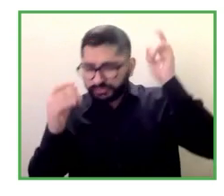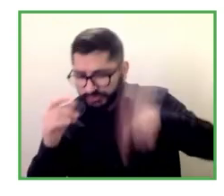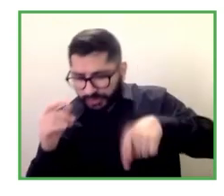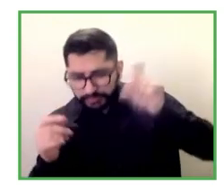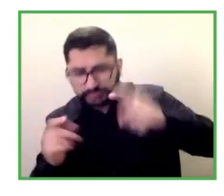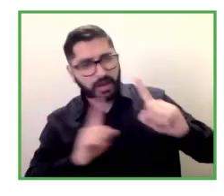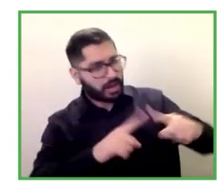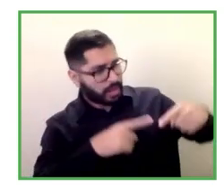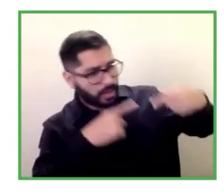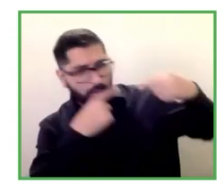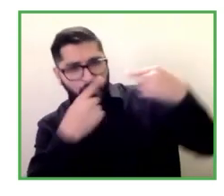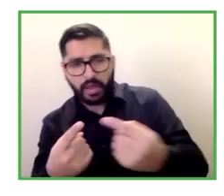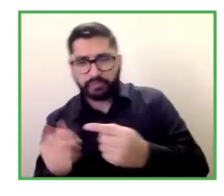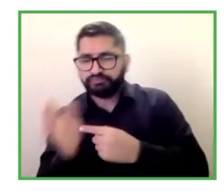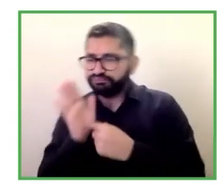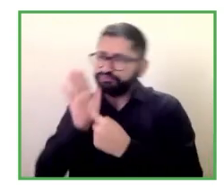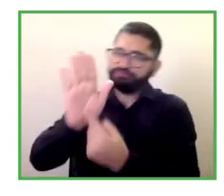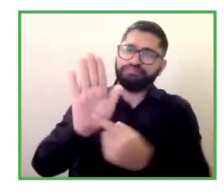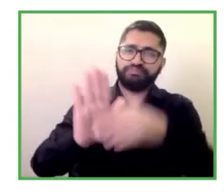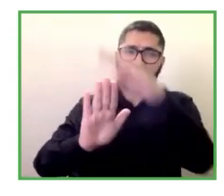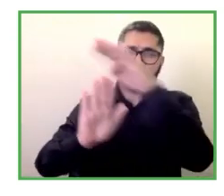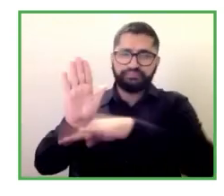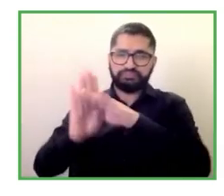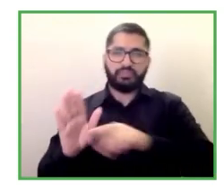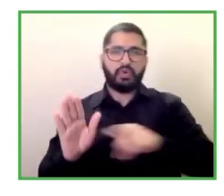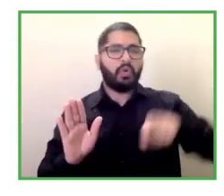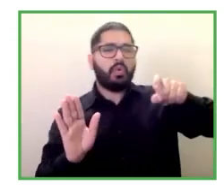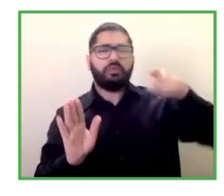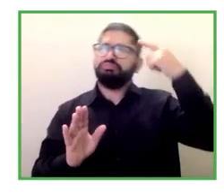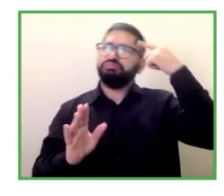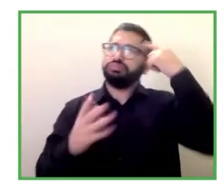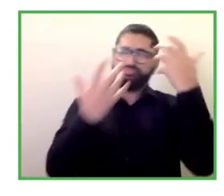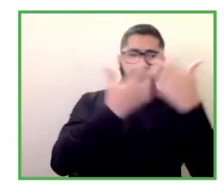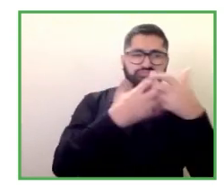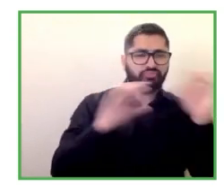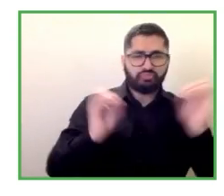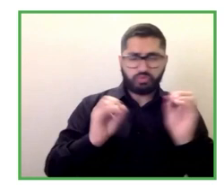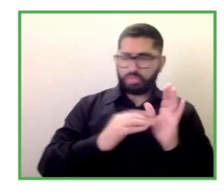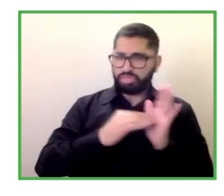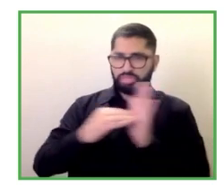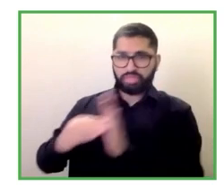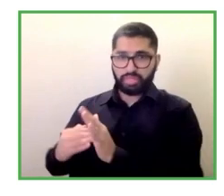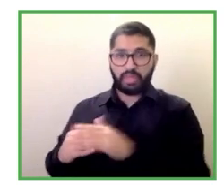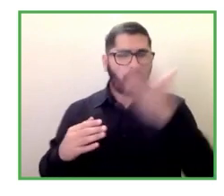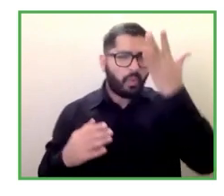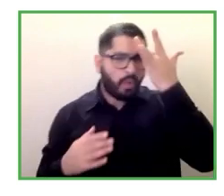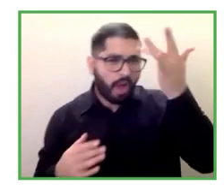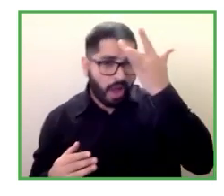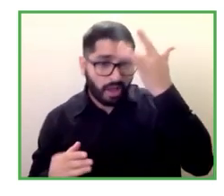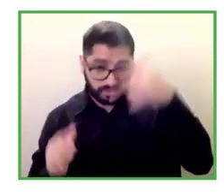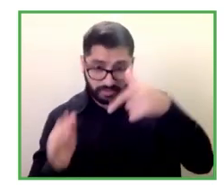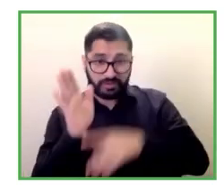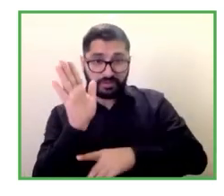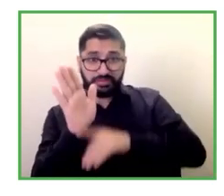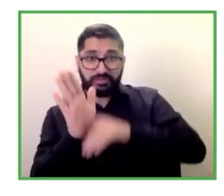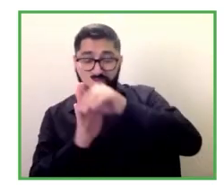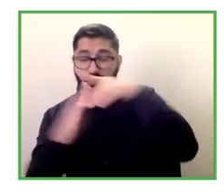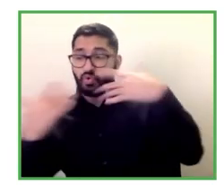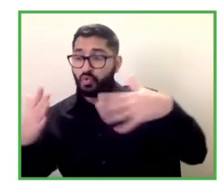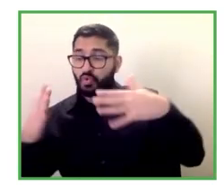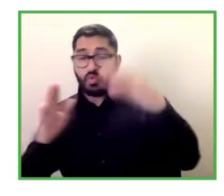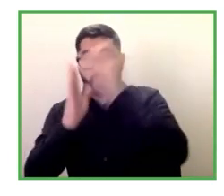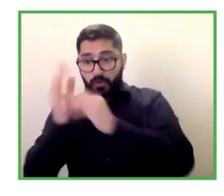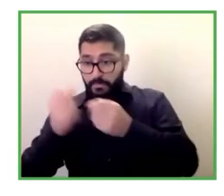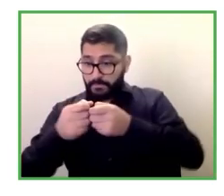nunca se reflexiona lo suficiente porque todavía los datos nos siguen sorprendiendo y nos siguen trayendo muchos problemas cuando vemos que las personas con